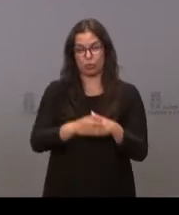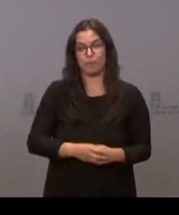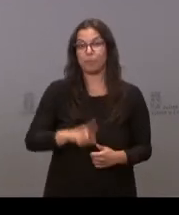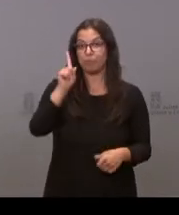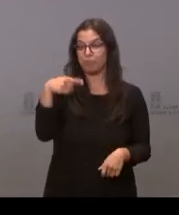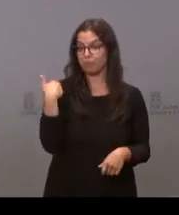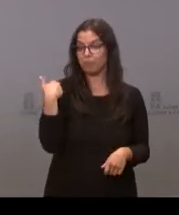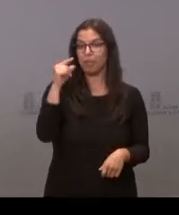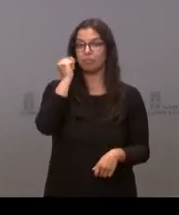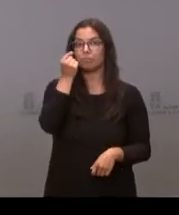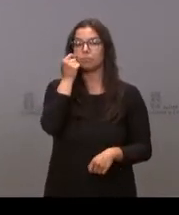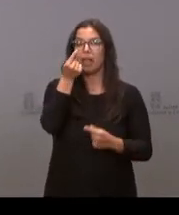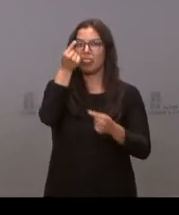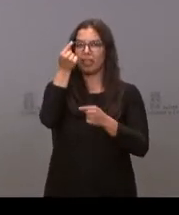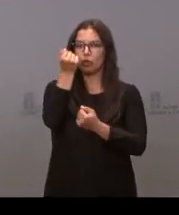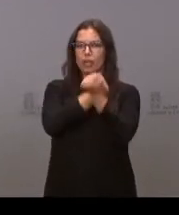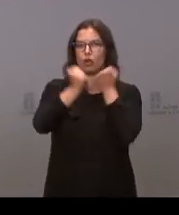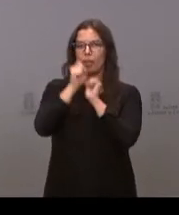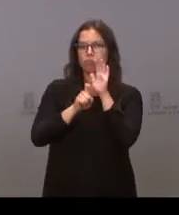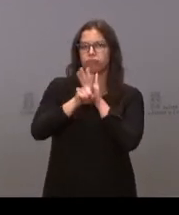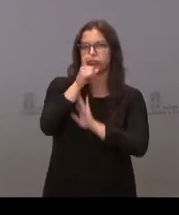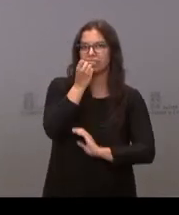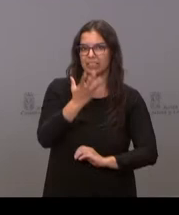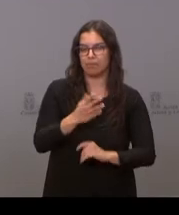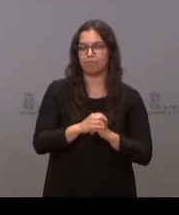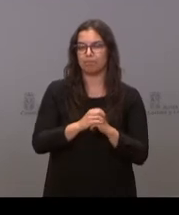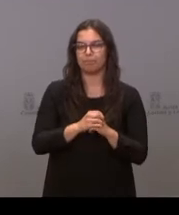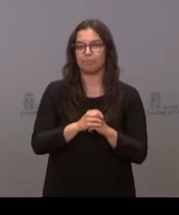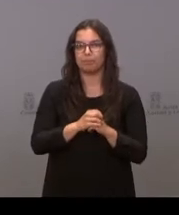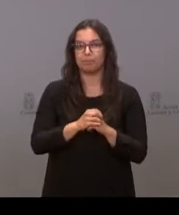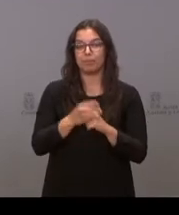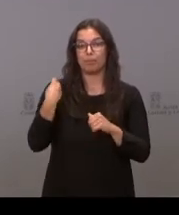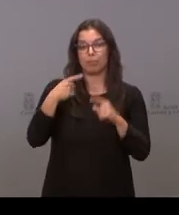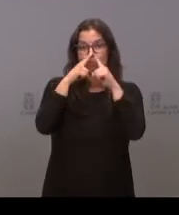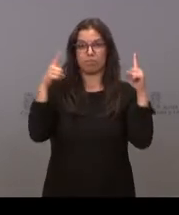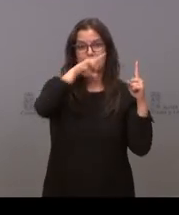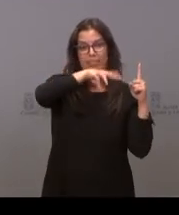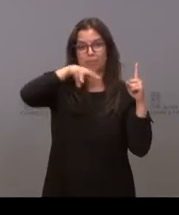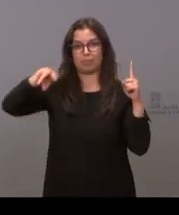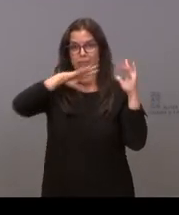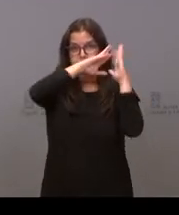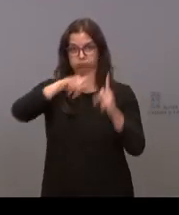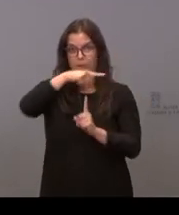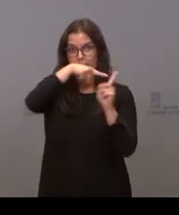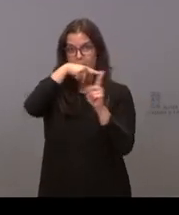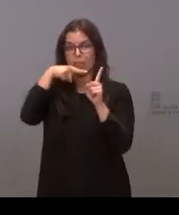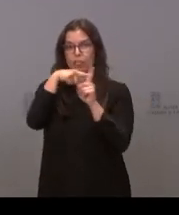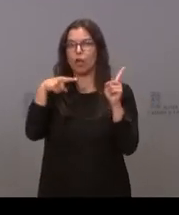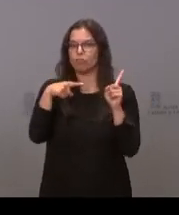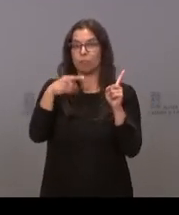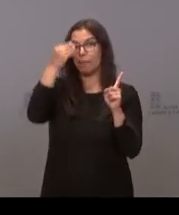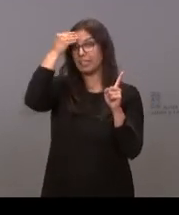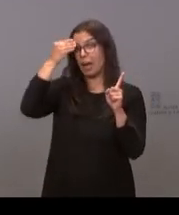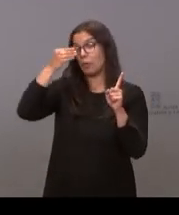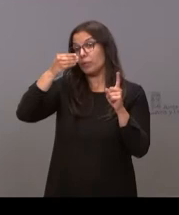conocer los datos de recuperación económica. En el intertrimestral, superando todas las expectativas más positivas que